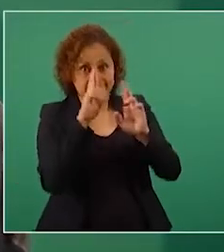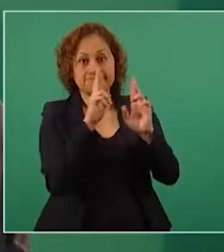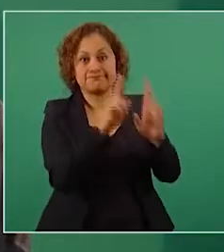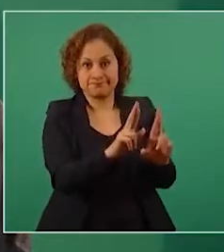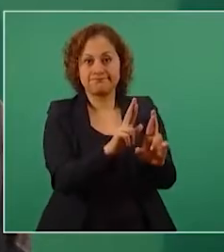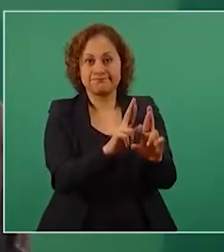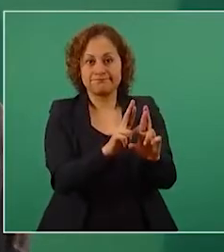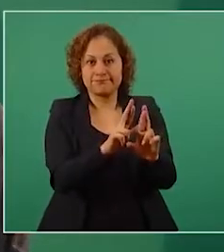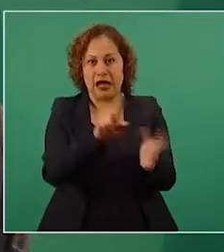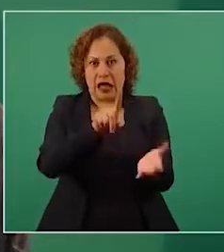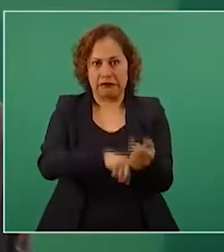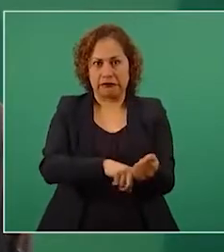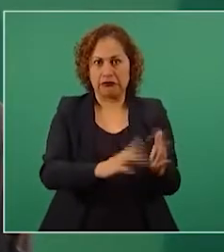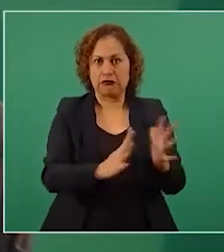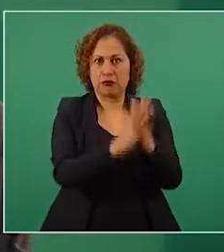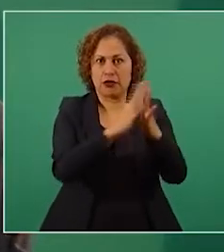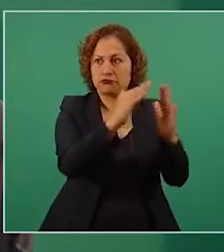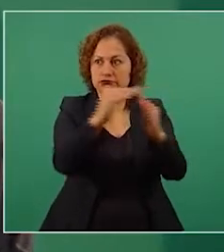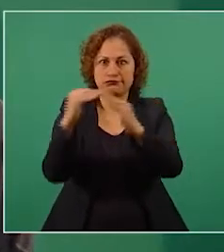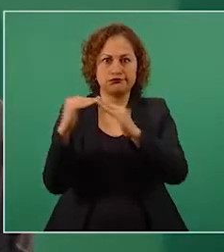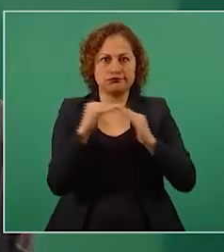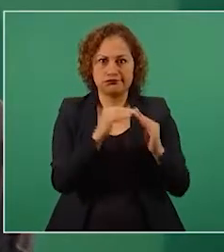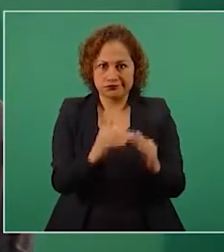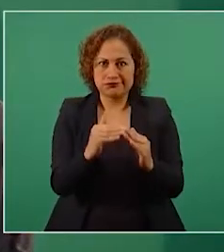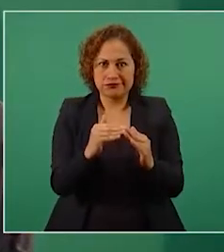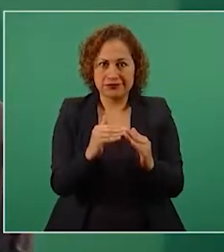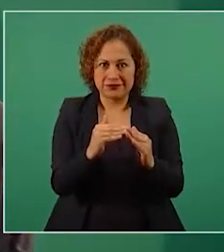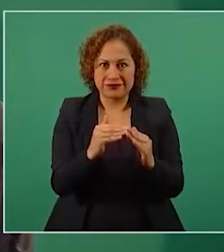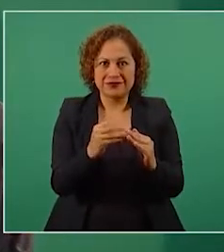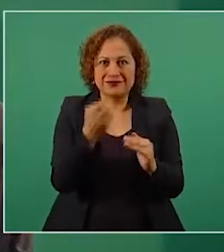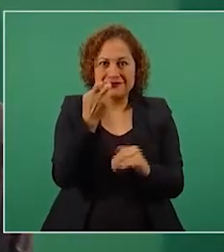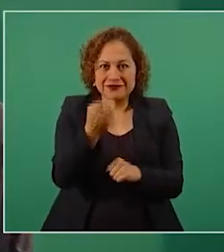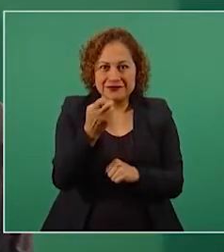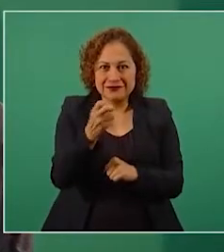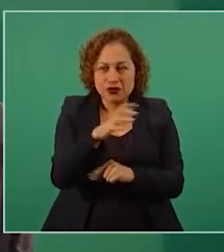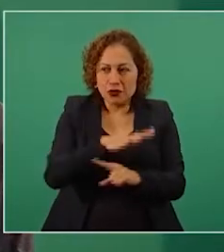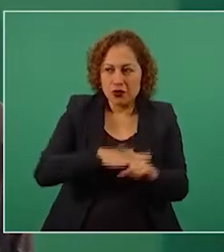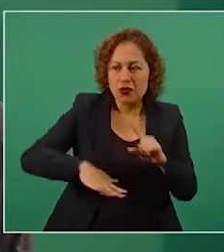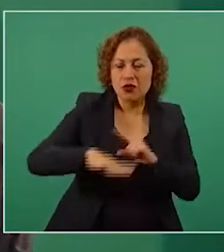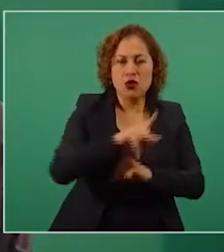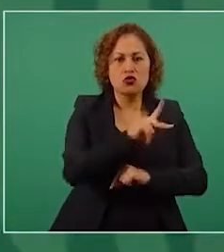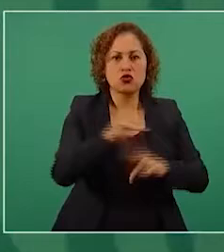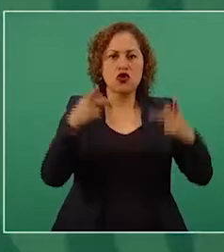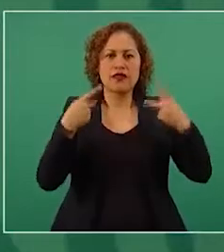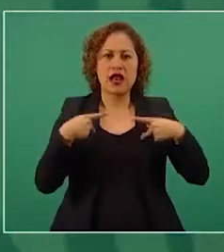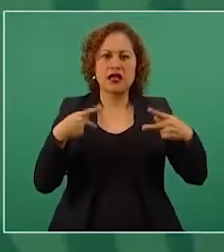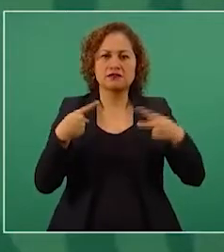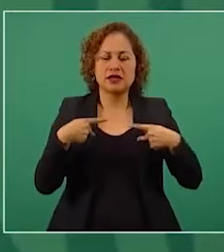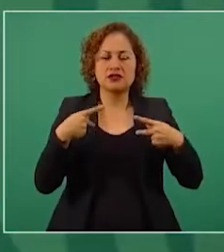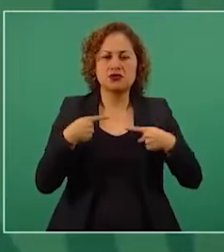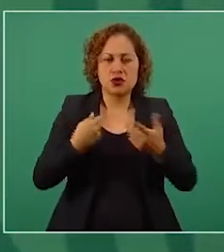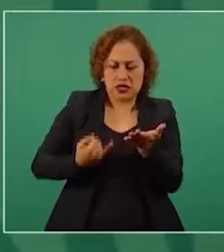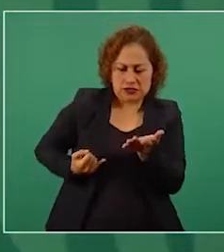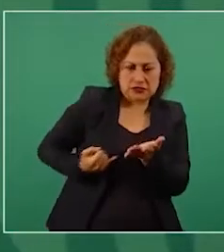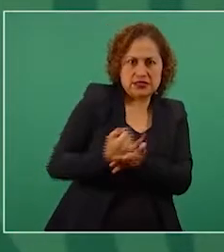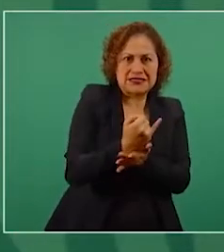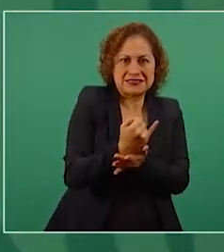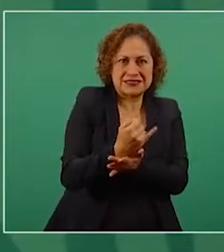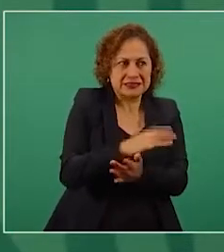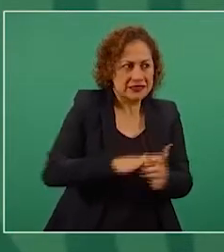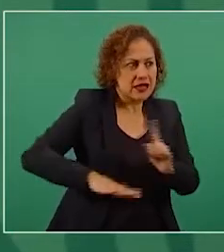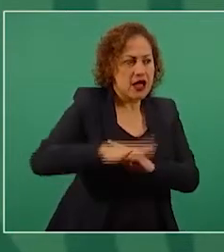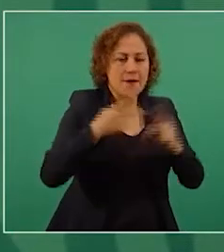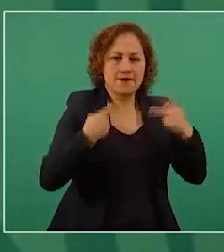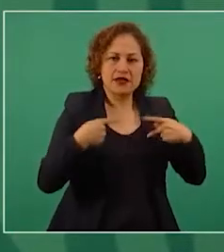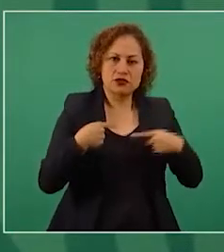la democracia es el pueblo el que decide, es el pueblo el que manda,